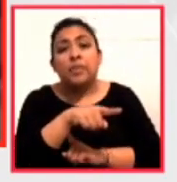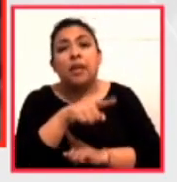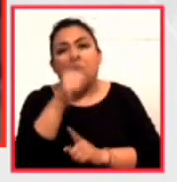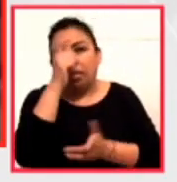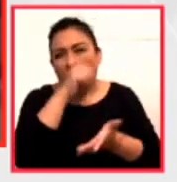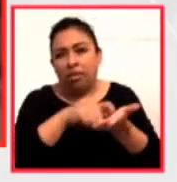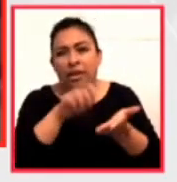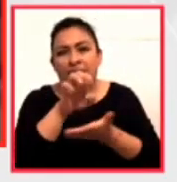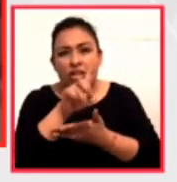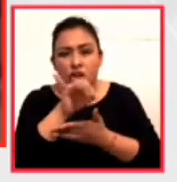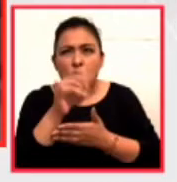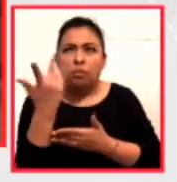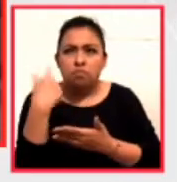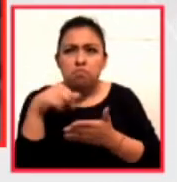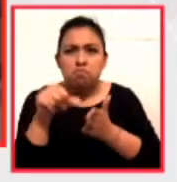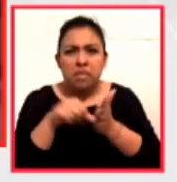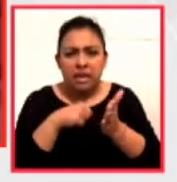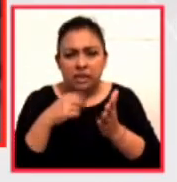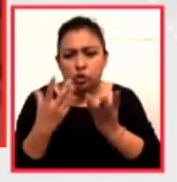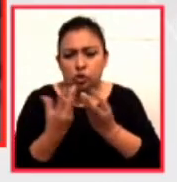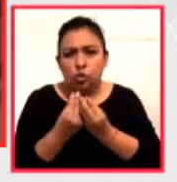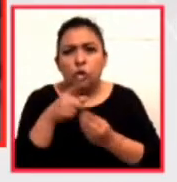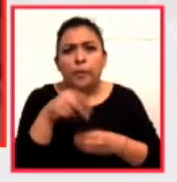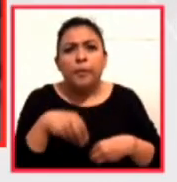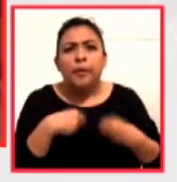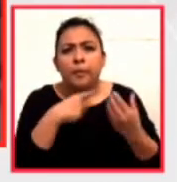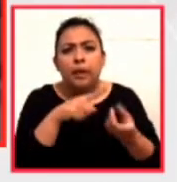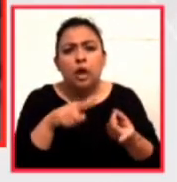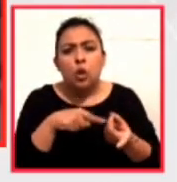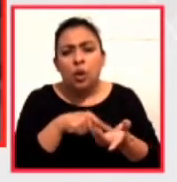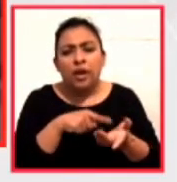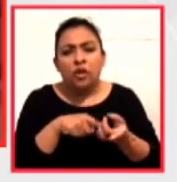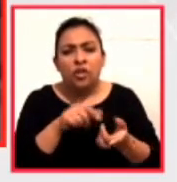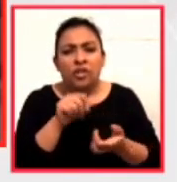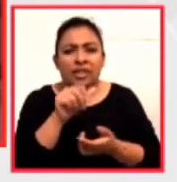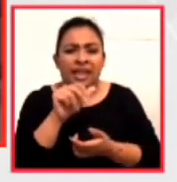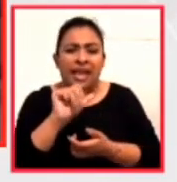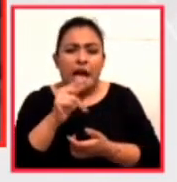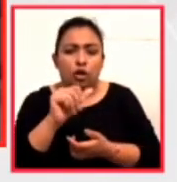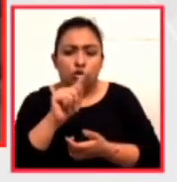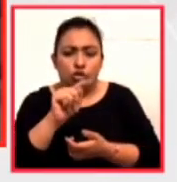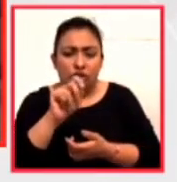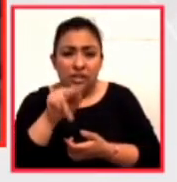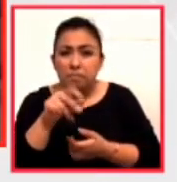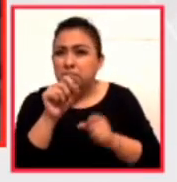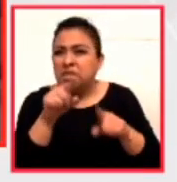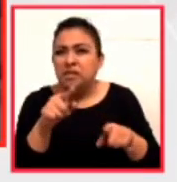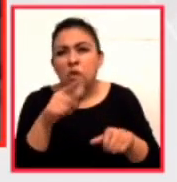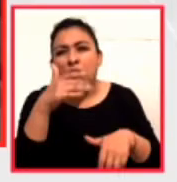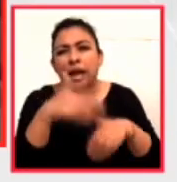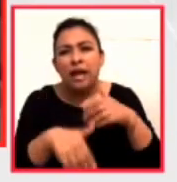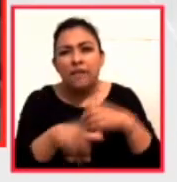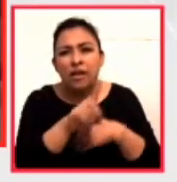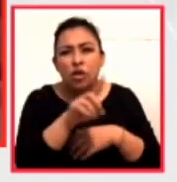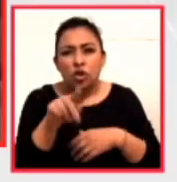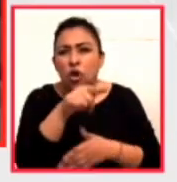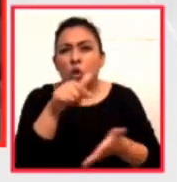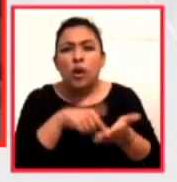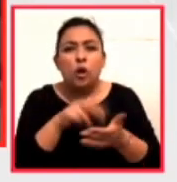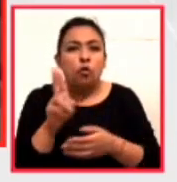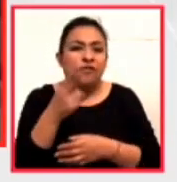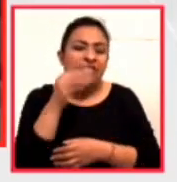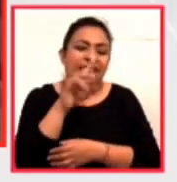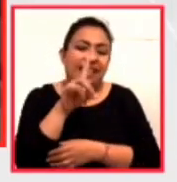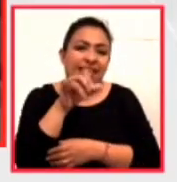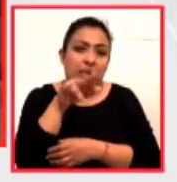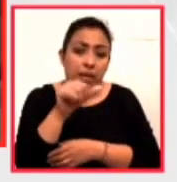hace algunos meses. Ella vive en Austin y al mismo tiempo se ha tenido un doctorado en Indiana, en la Universidad de Indiana, y Gael le ha pedido